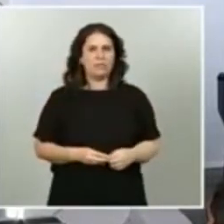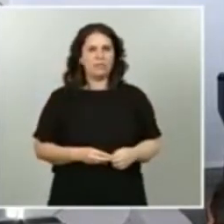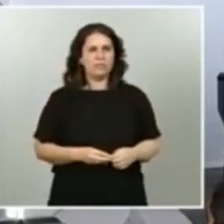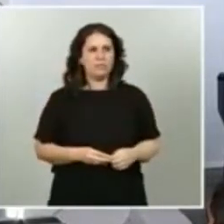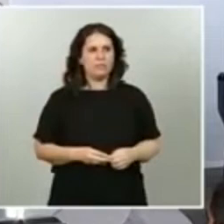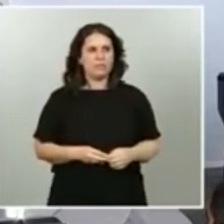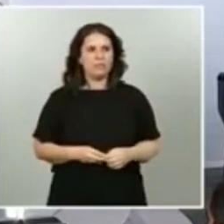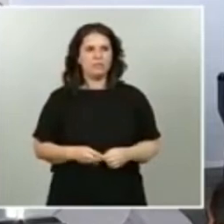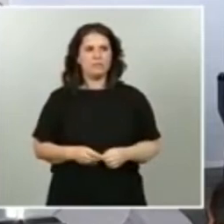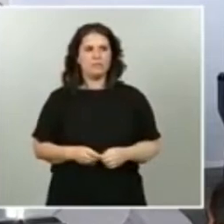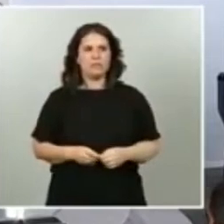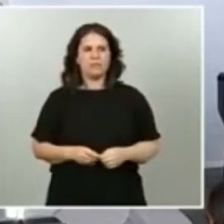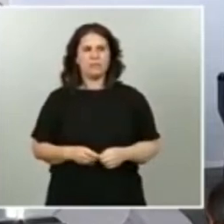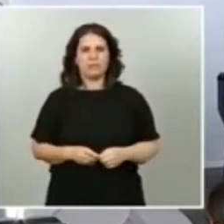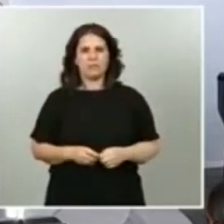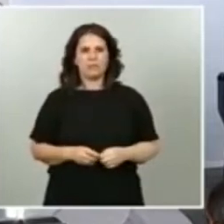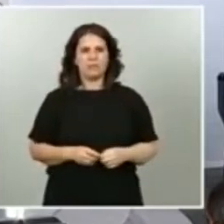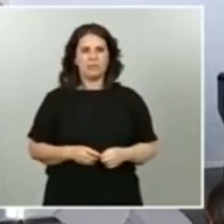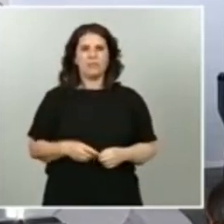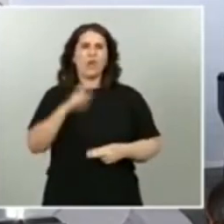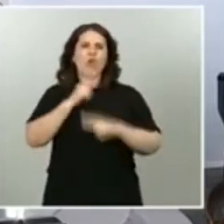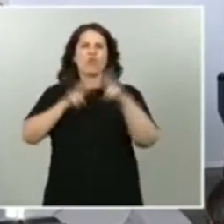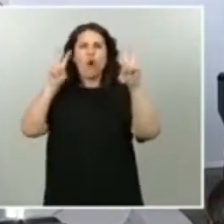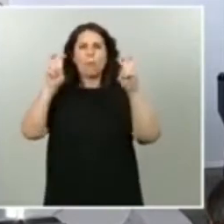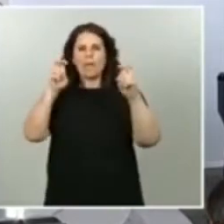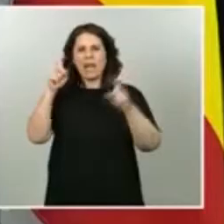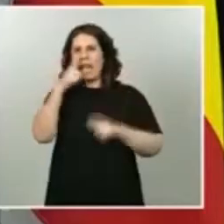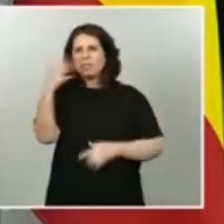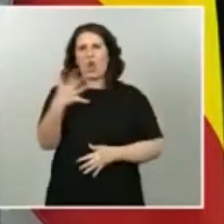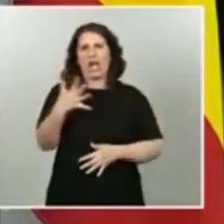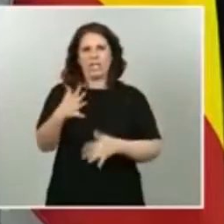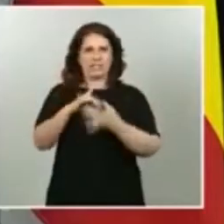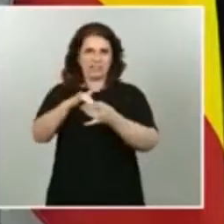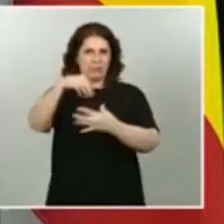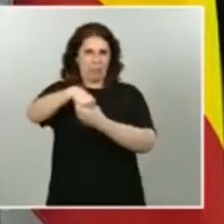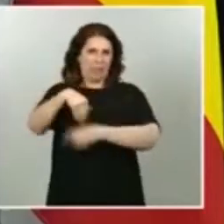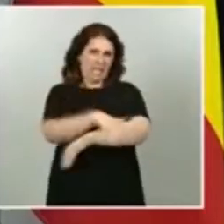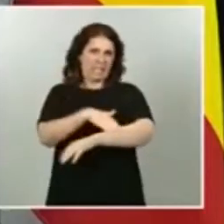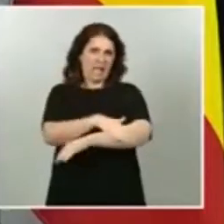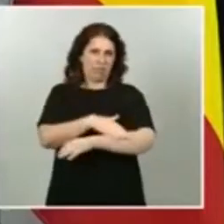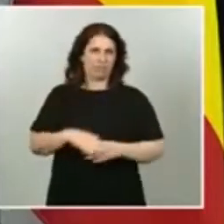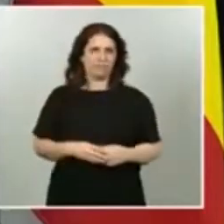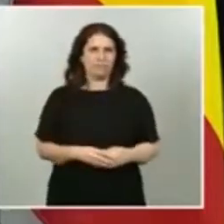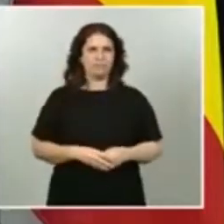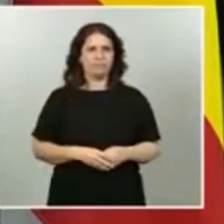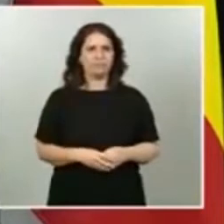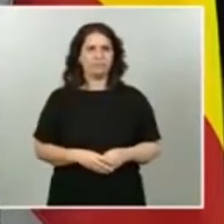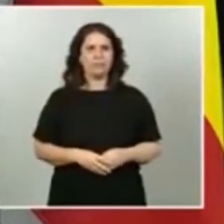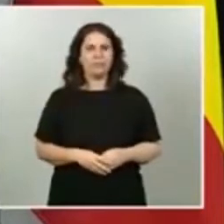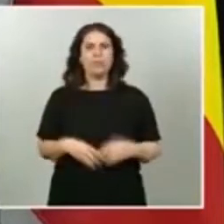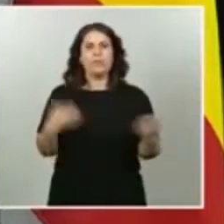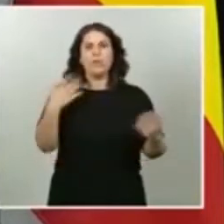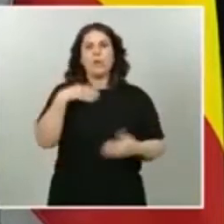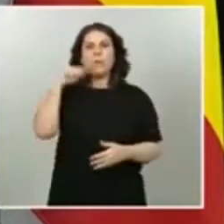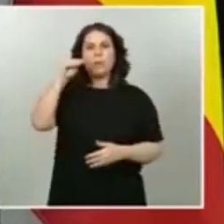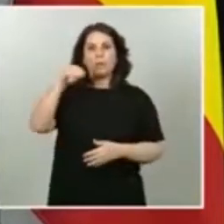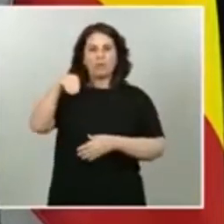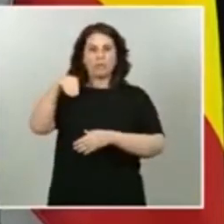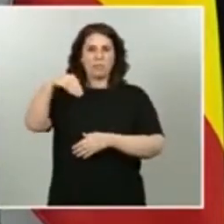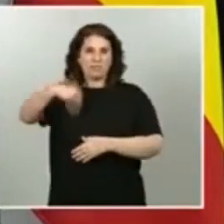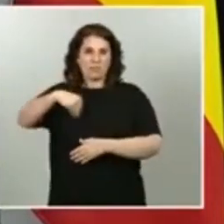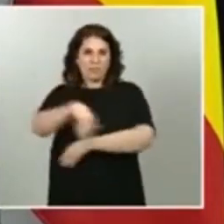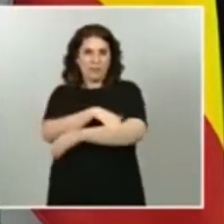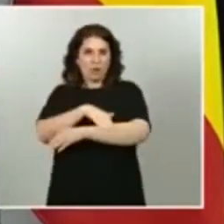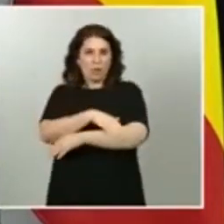Sí, vicepresidente. Muchísimas gracias por las preguntas. Bueno, las preguntas al presidente del Gobierno creo que se las deben formular al presidente